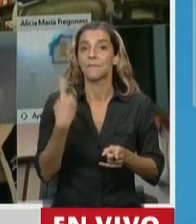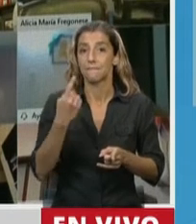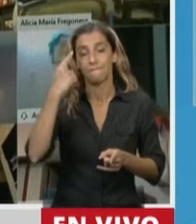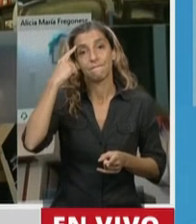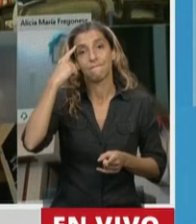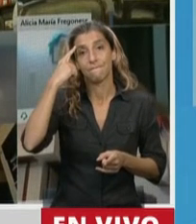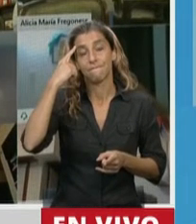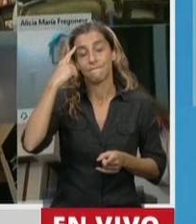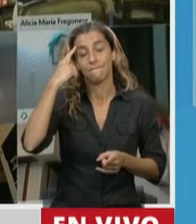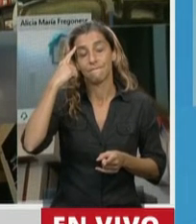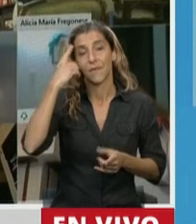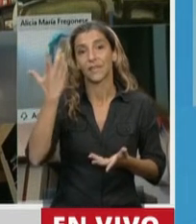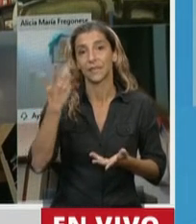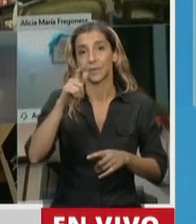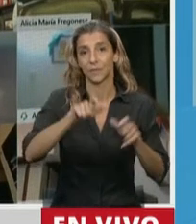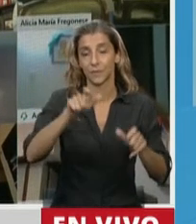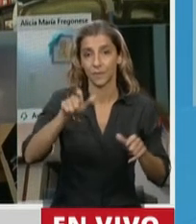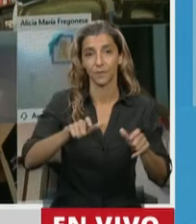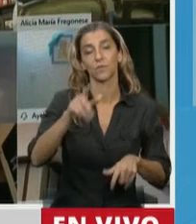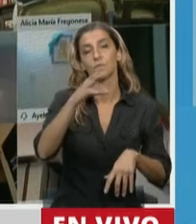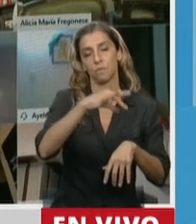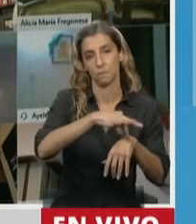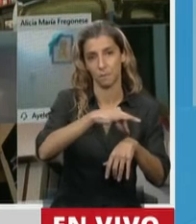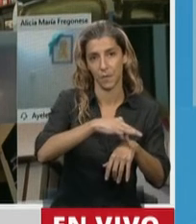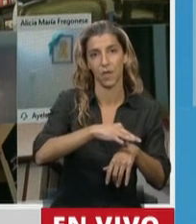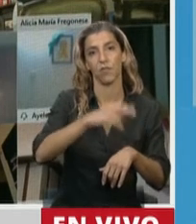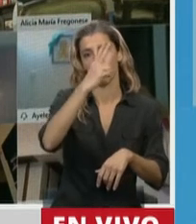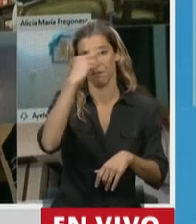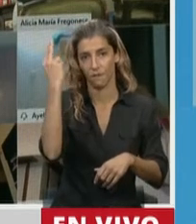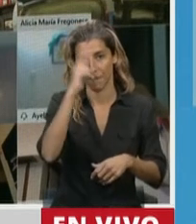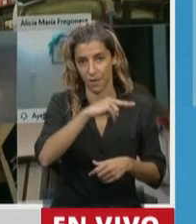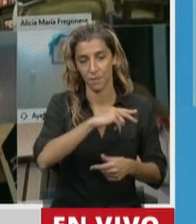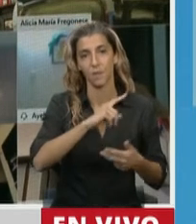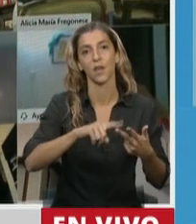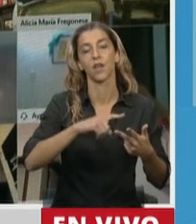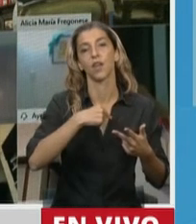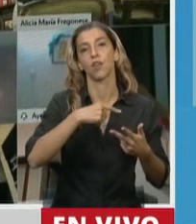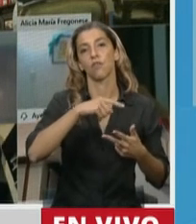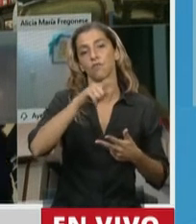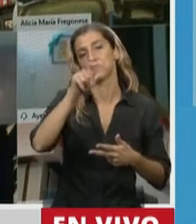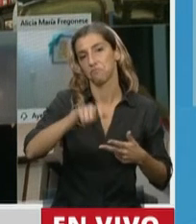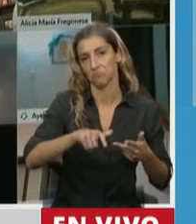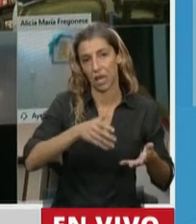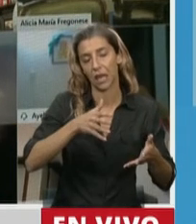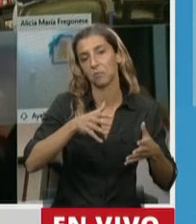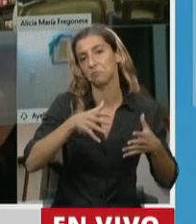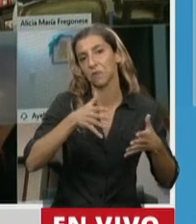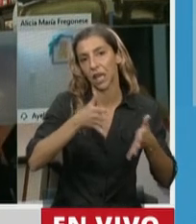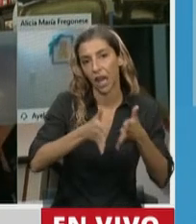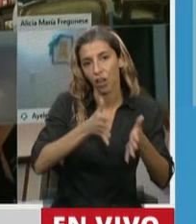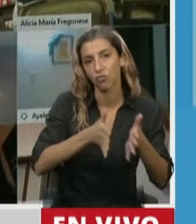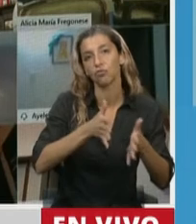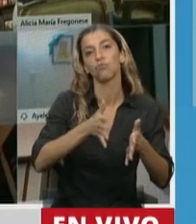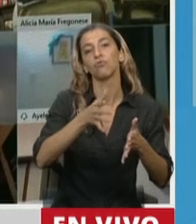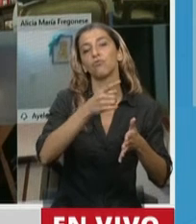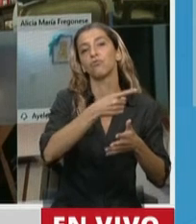de los médicos, de las enfermeras, de los kinesiólogos, queden afuera